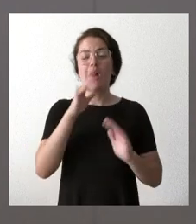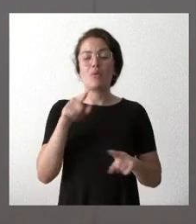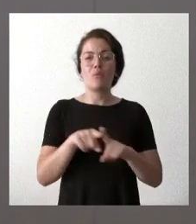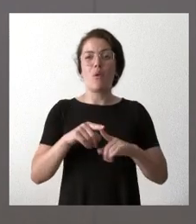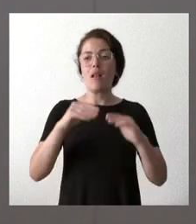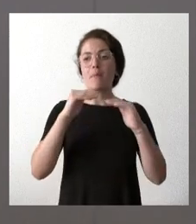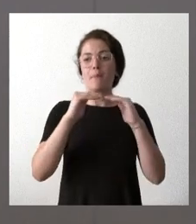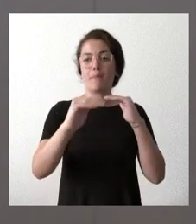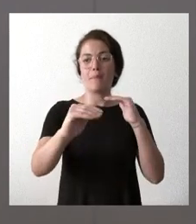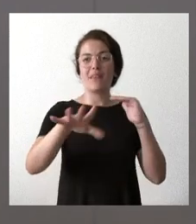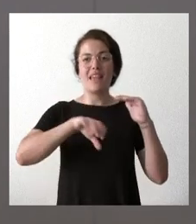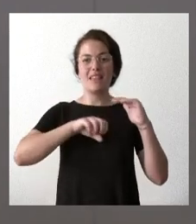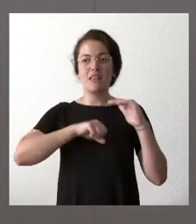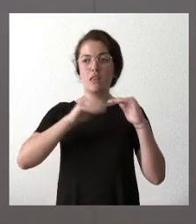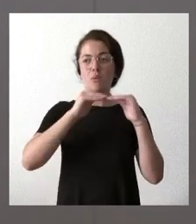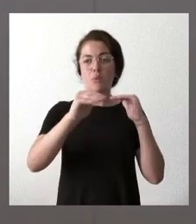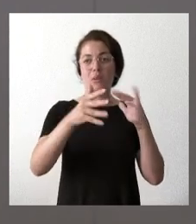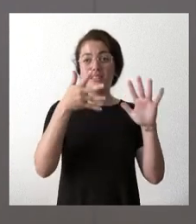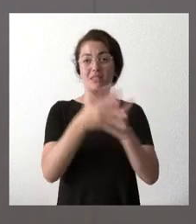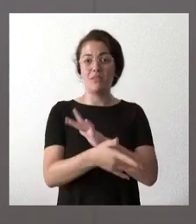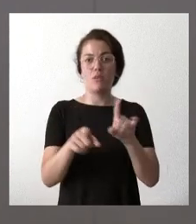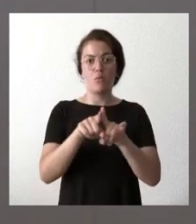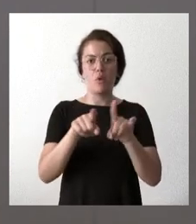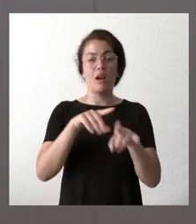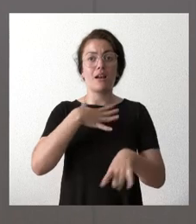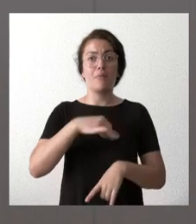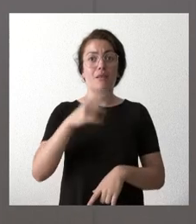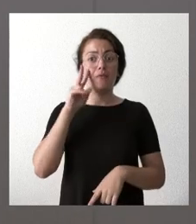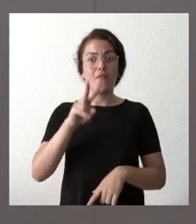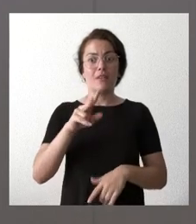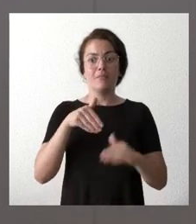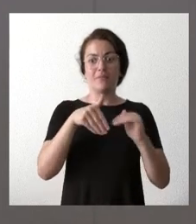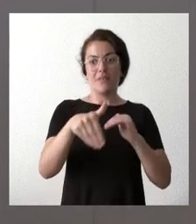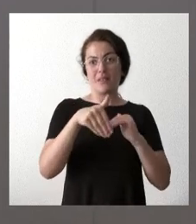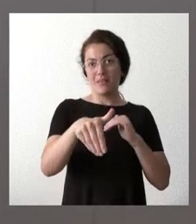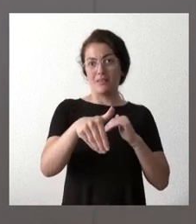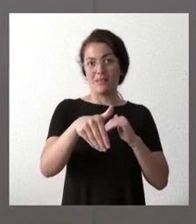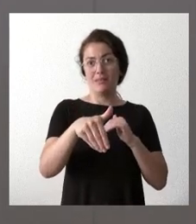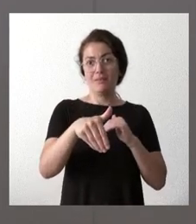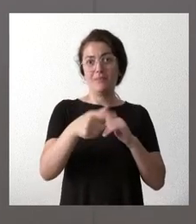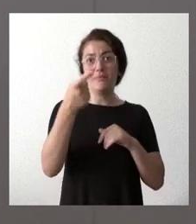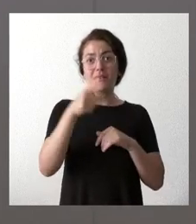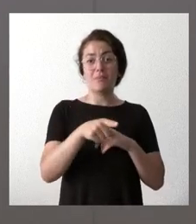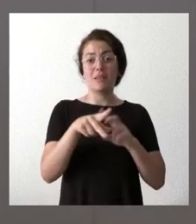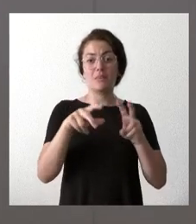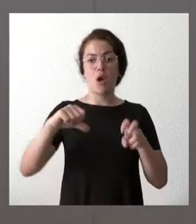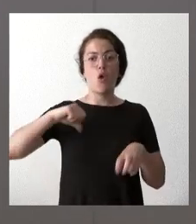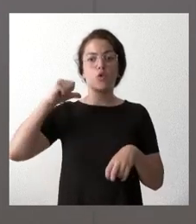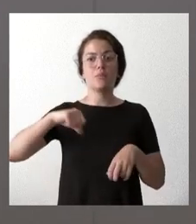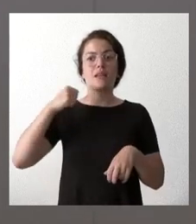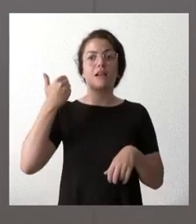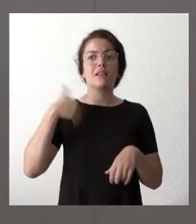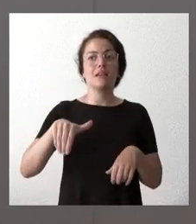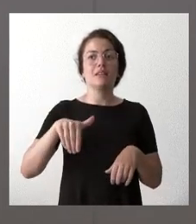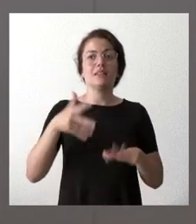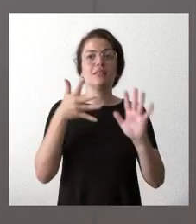en la incidencia es de suponer que esto tenga un impacto en el medio plazo también en el ámbito hospitalario y de